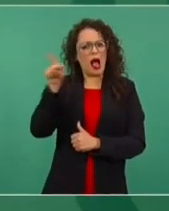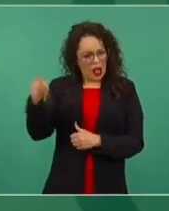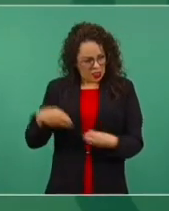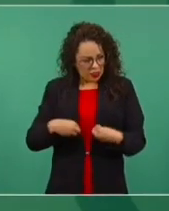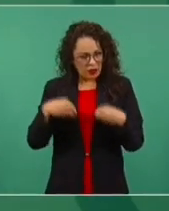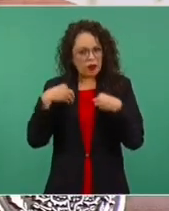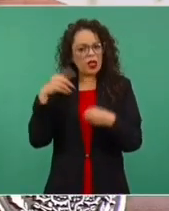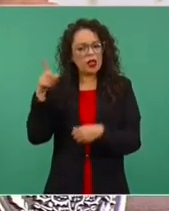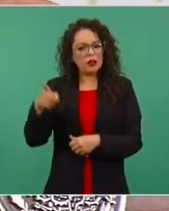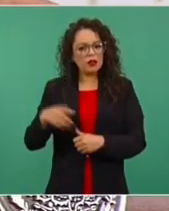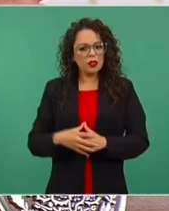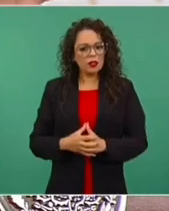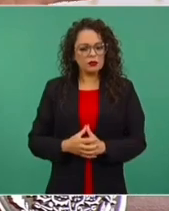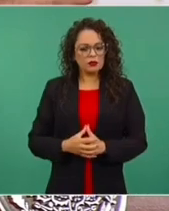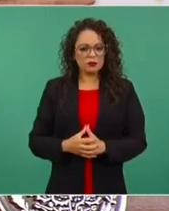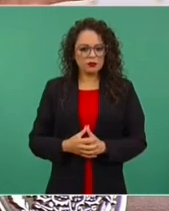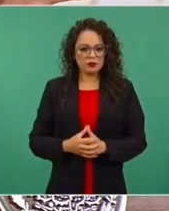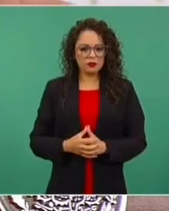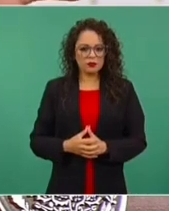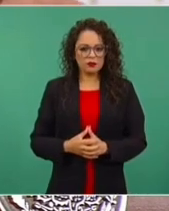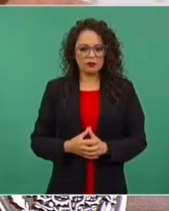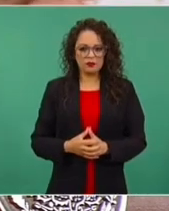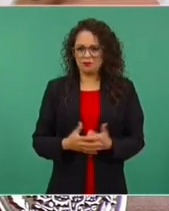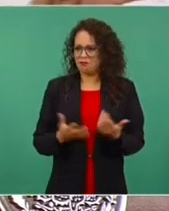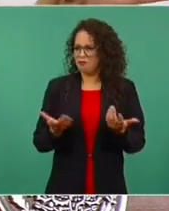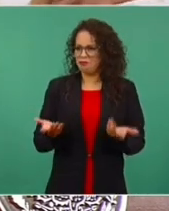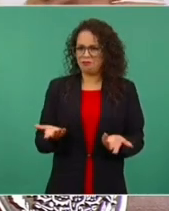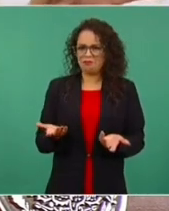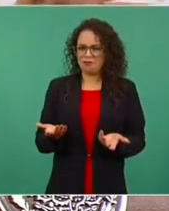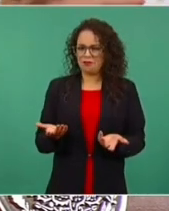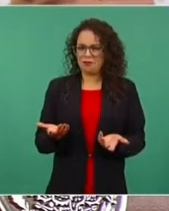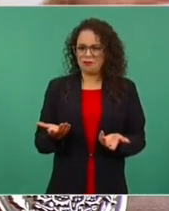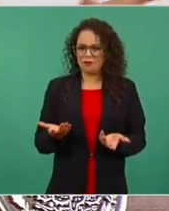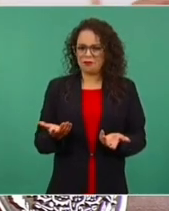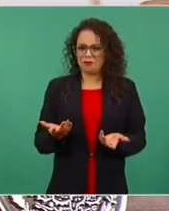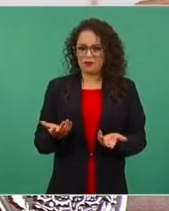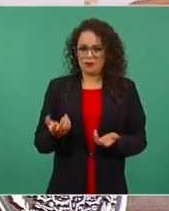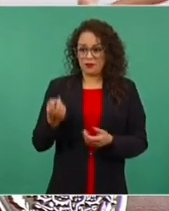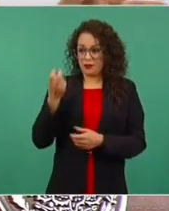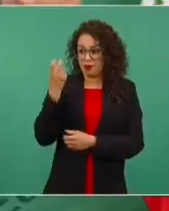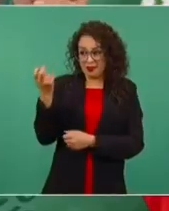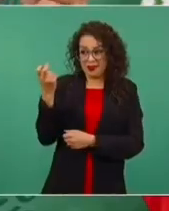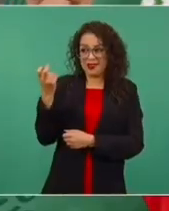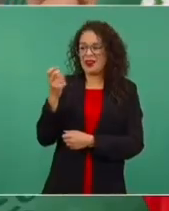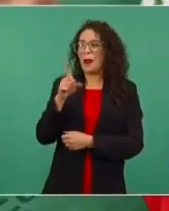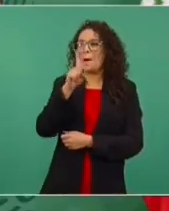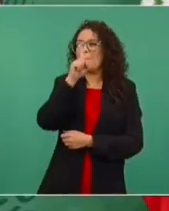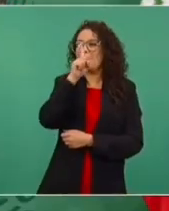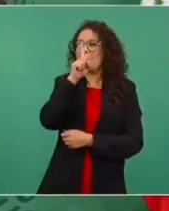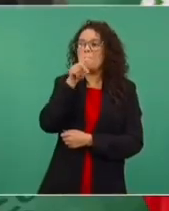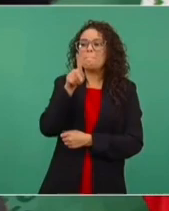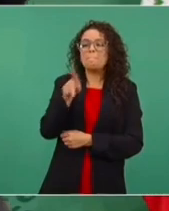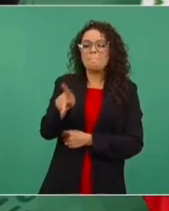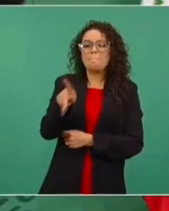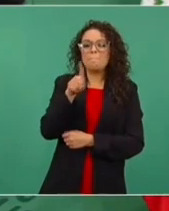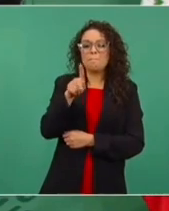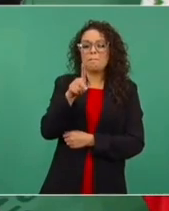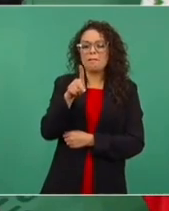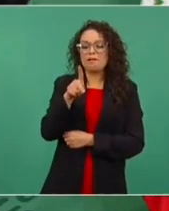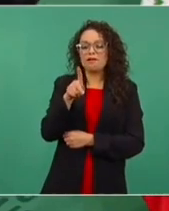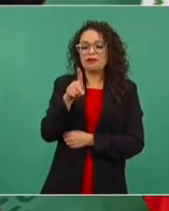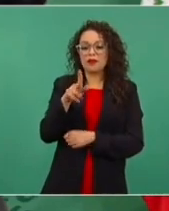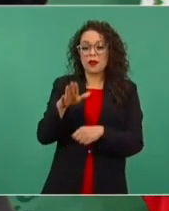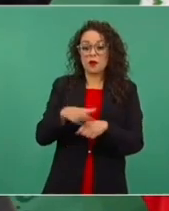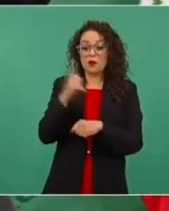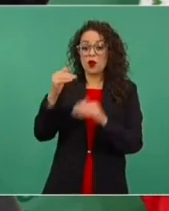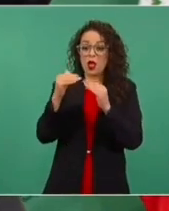Esto es nada más el parapeto, porque arriba de este edificio